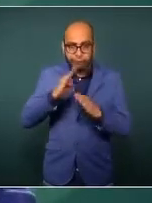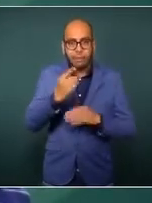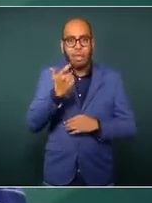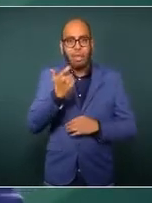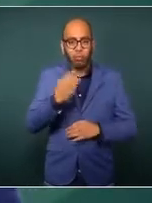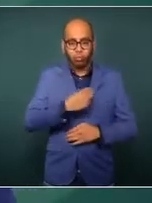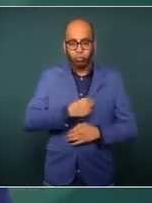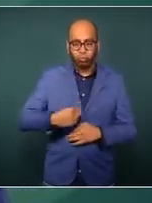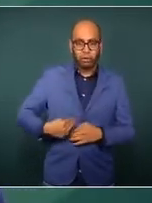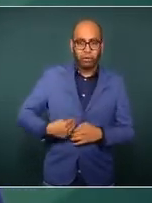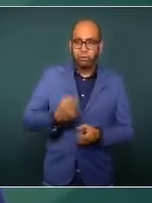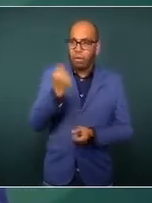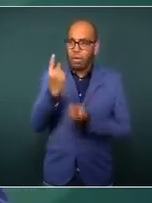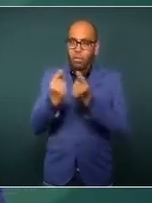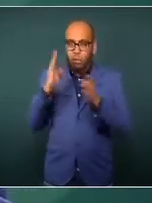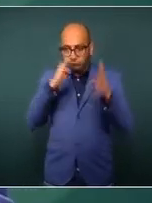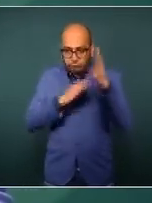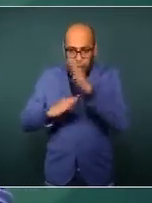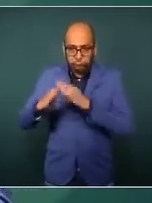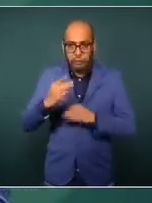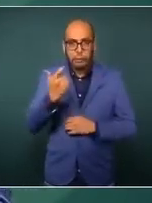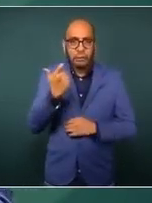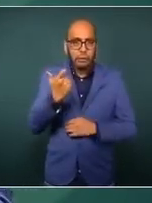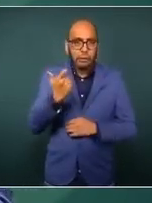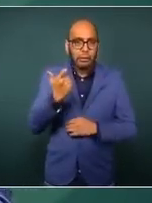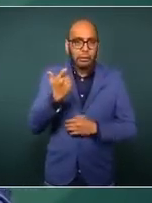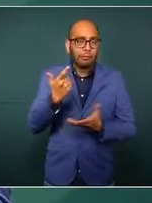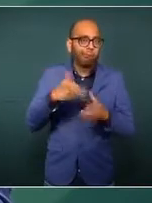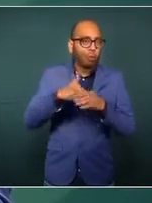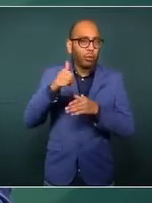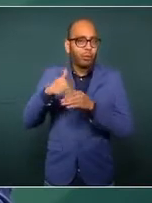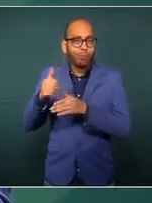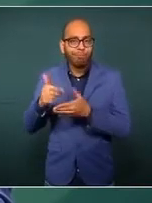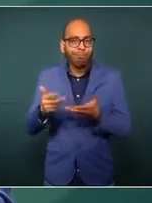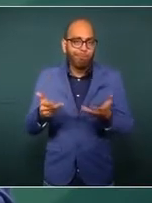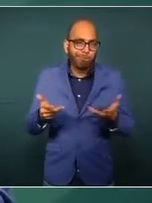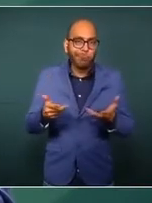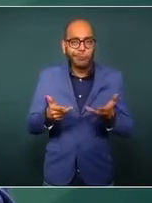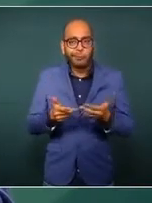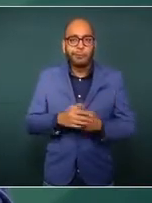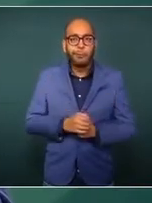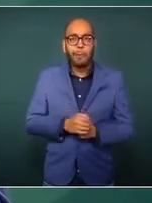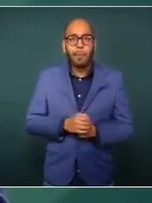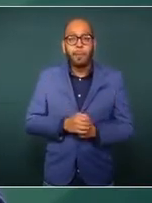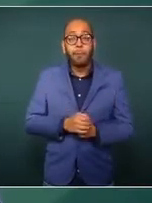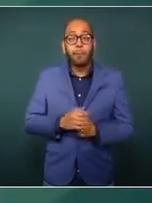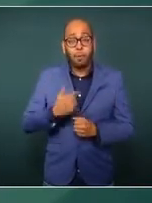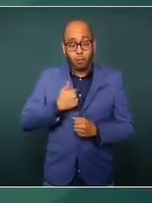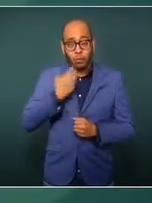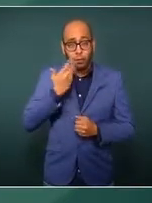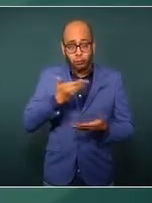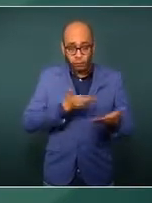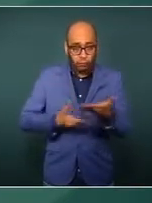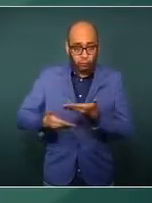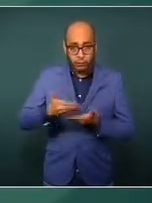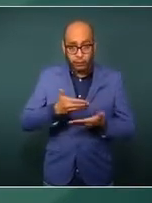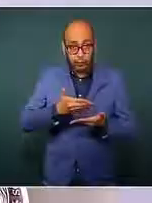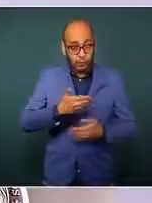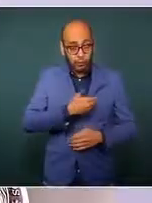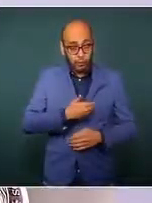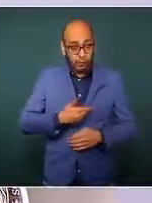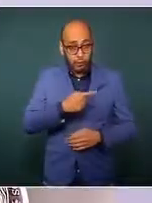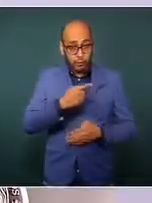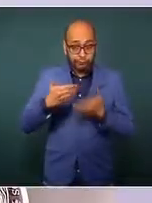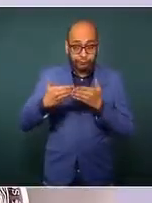municipios y el Estado. Quiero compartirle, presidente, que en mayo se redujo